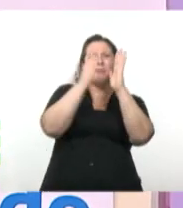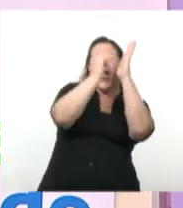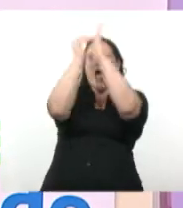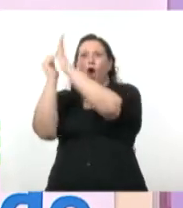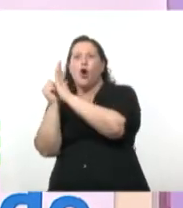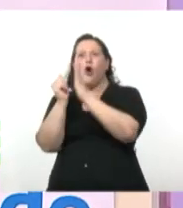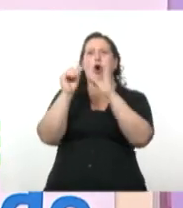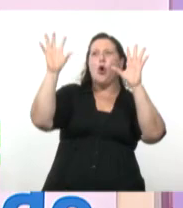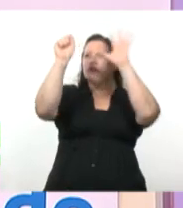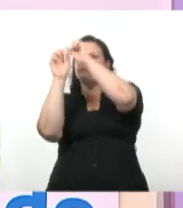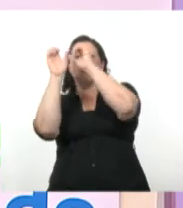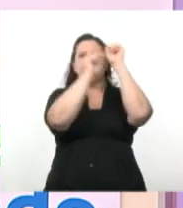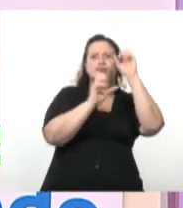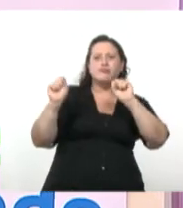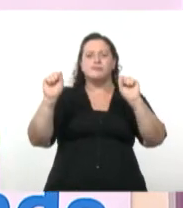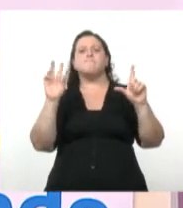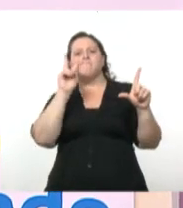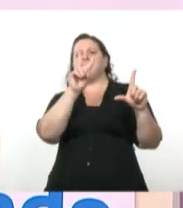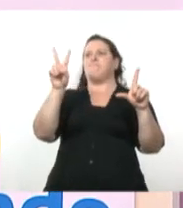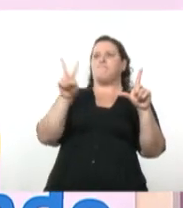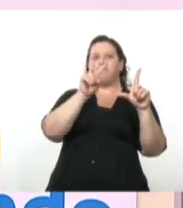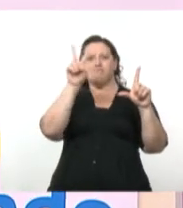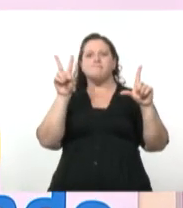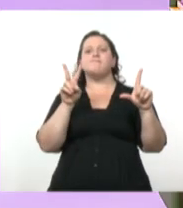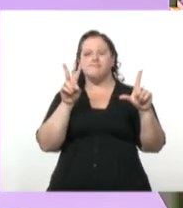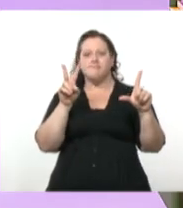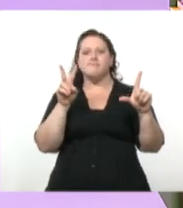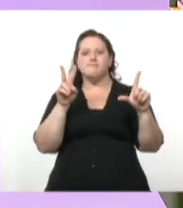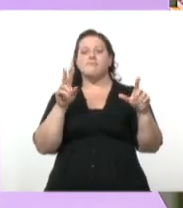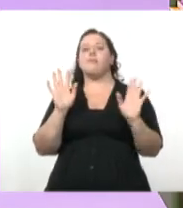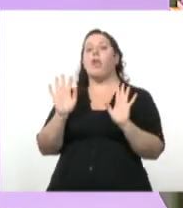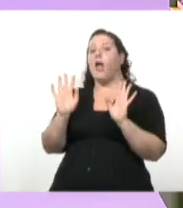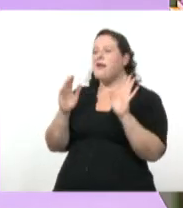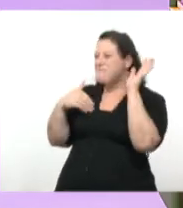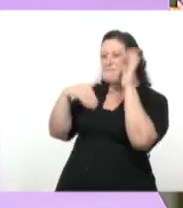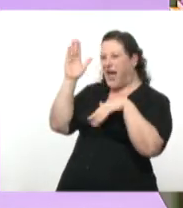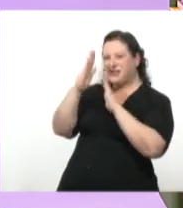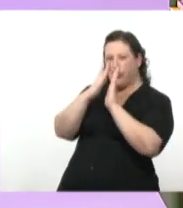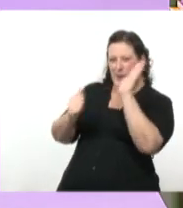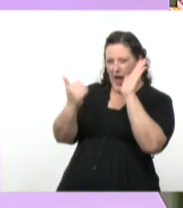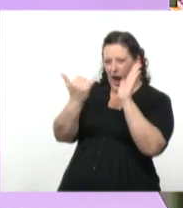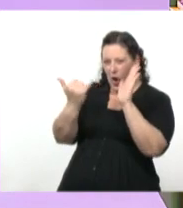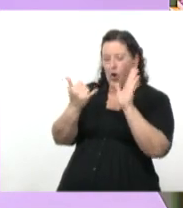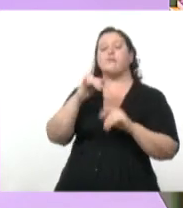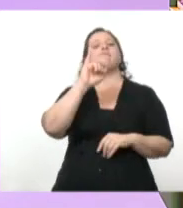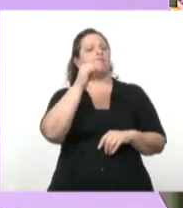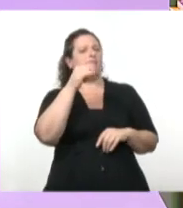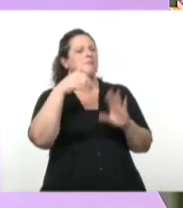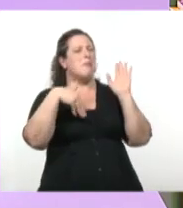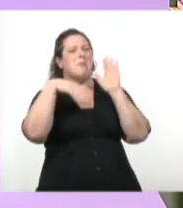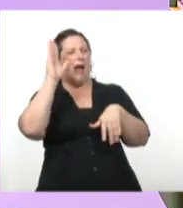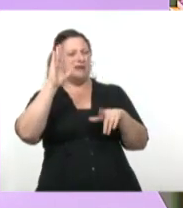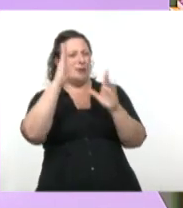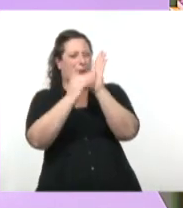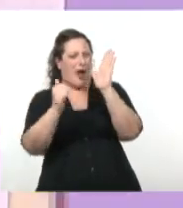zonas de oscuridad y bastantes zonas de luz. El predominio es el blanco ahí. El predominio es el blanco